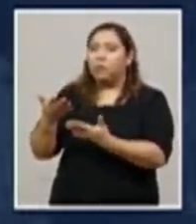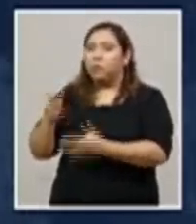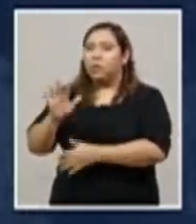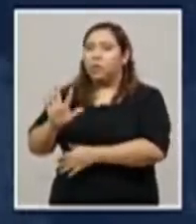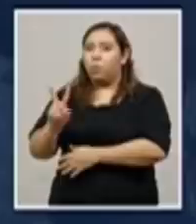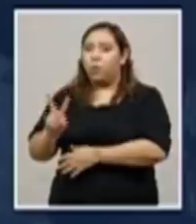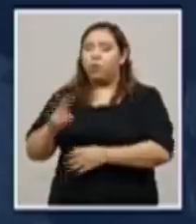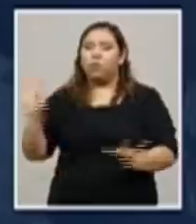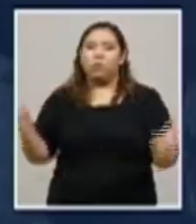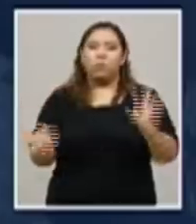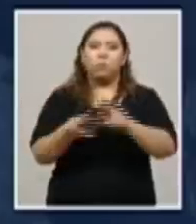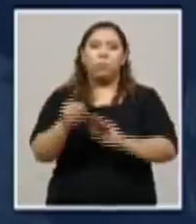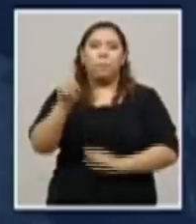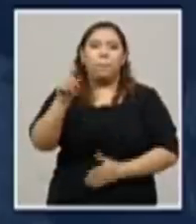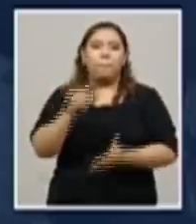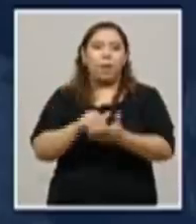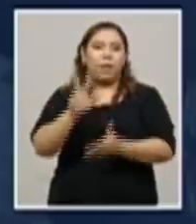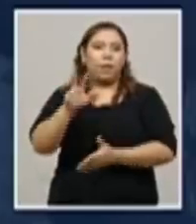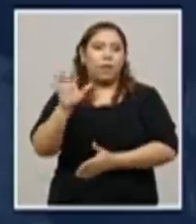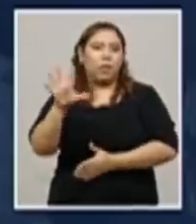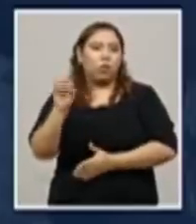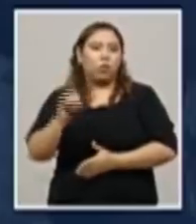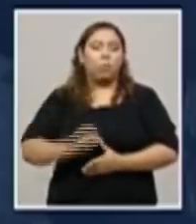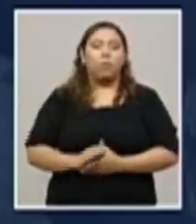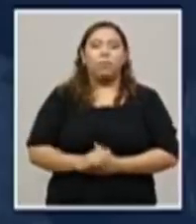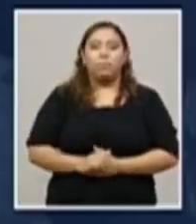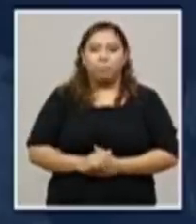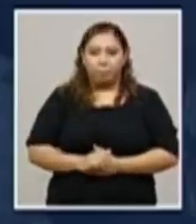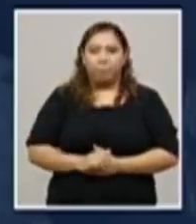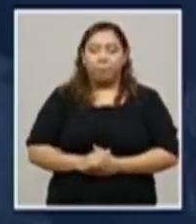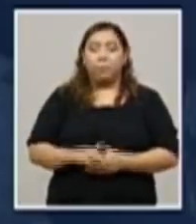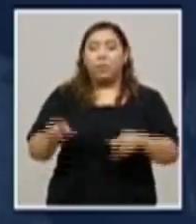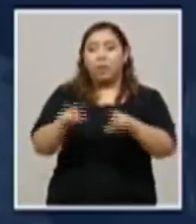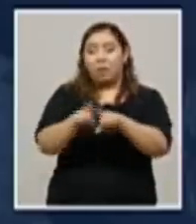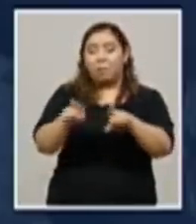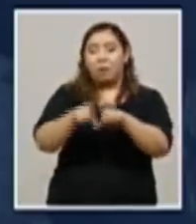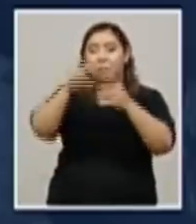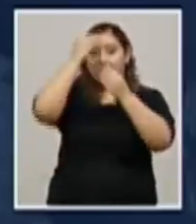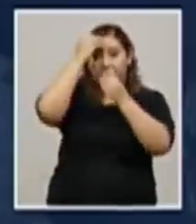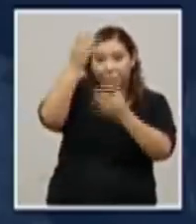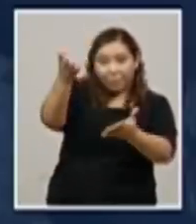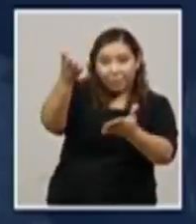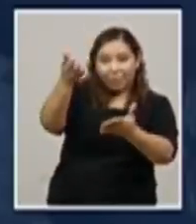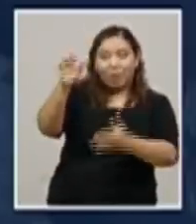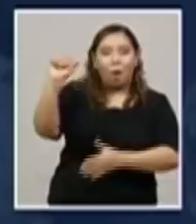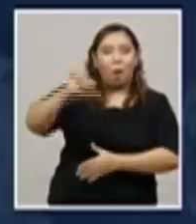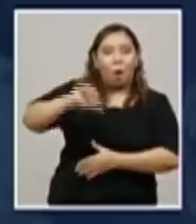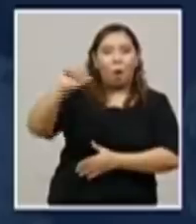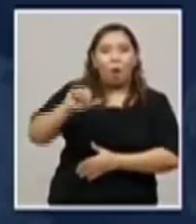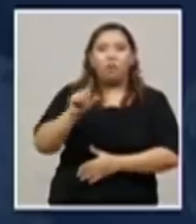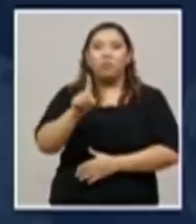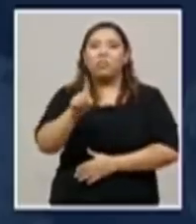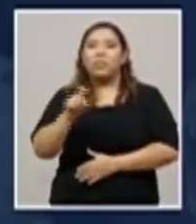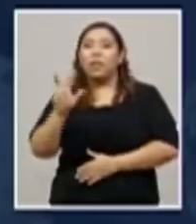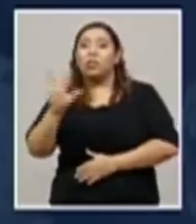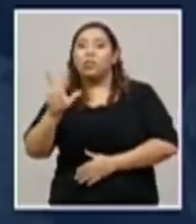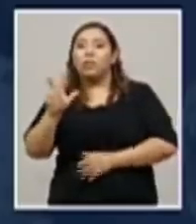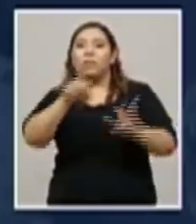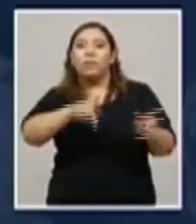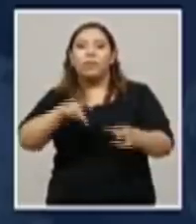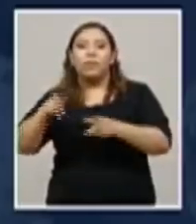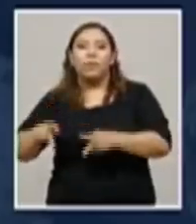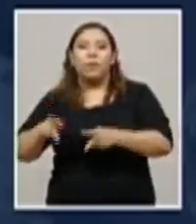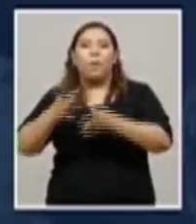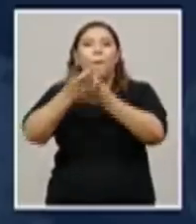1,350. Me complace compartir con ustedes que hoy se suman 103 vencedores